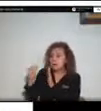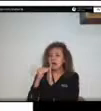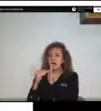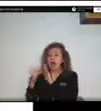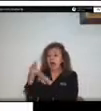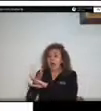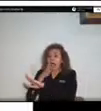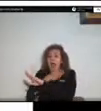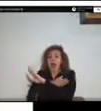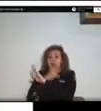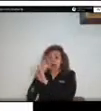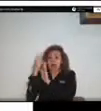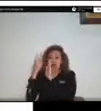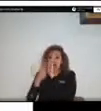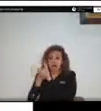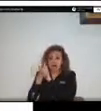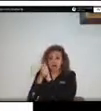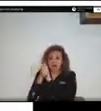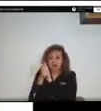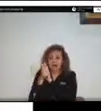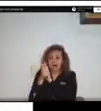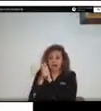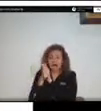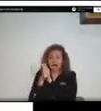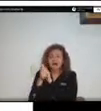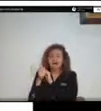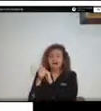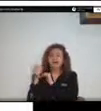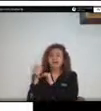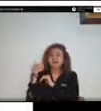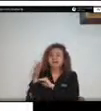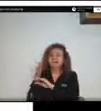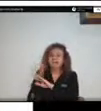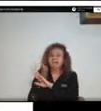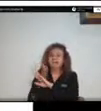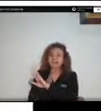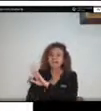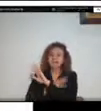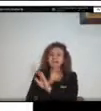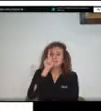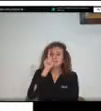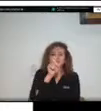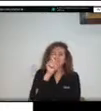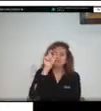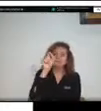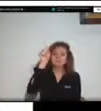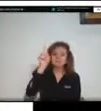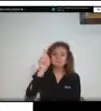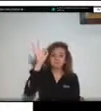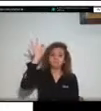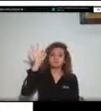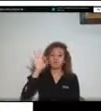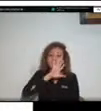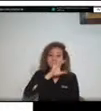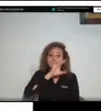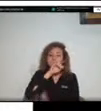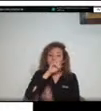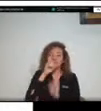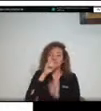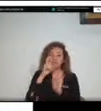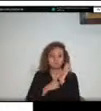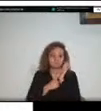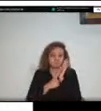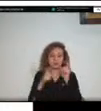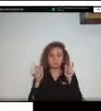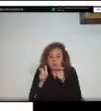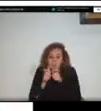es muy bajo es de apenas 6.6% del total de la muestra y del año 2010 en adelante